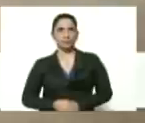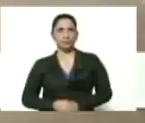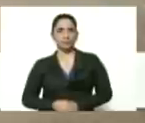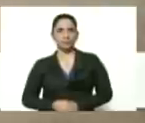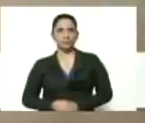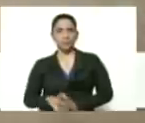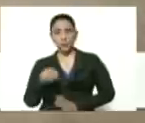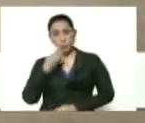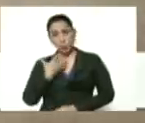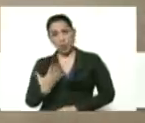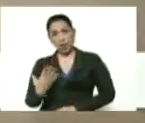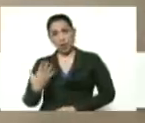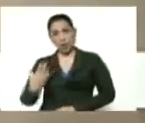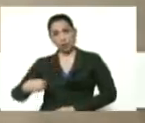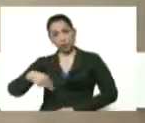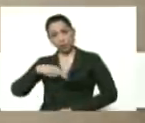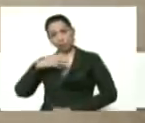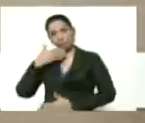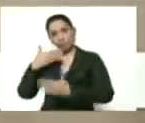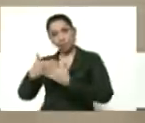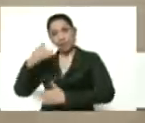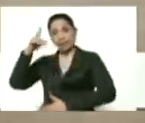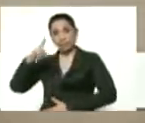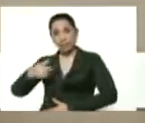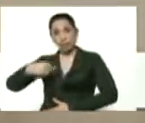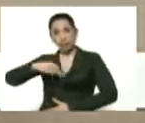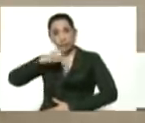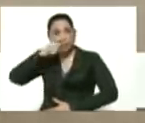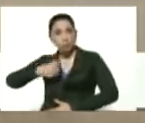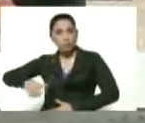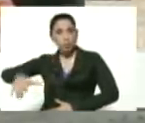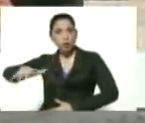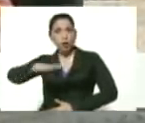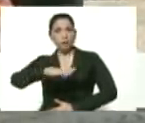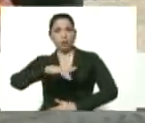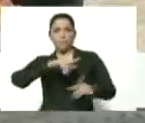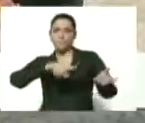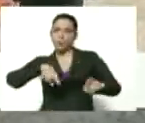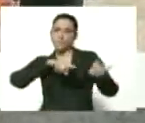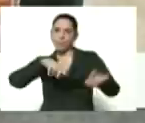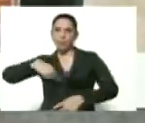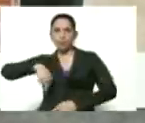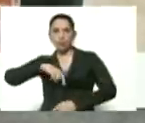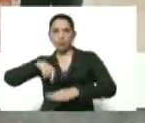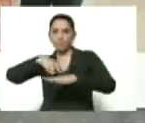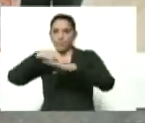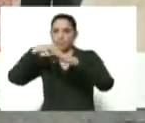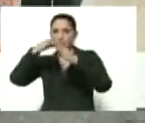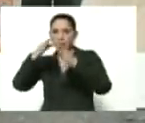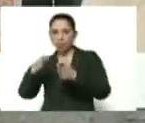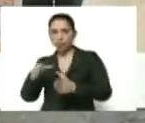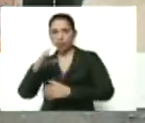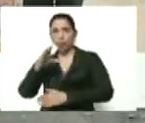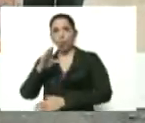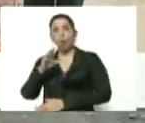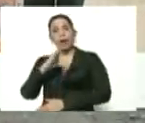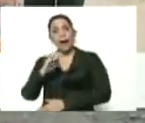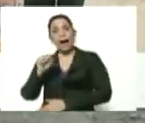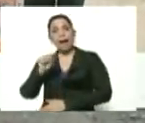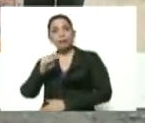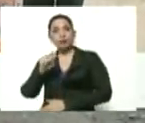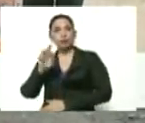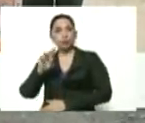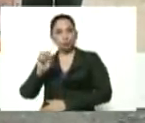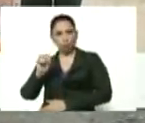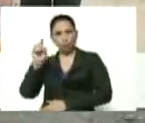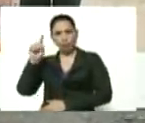Bueno, nuestro agradecimiento también a nuestro pueblo campesino, a nuestro ministro, Wilmar Castro Soteldo. Pero además